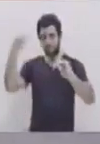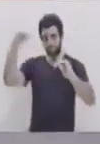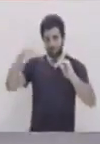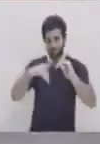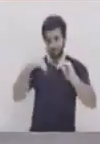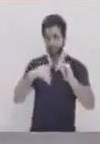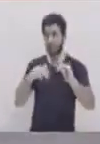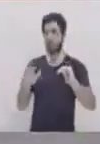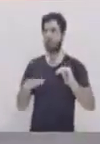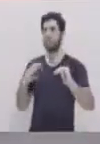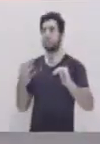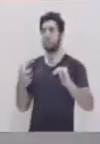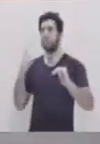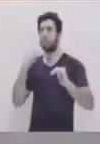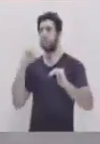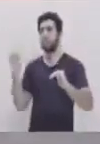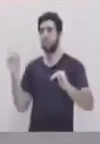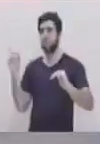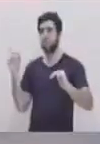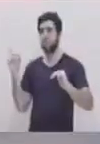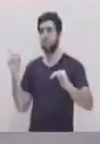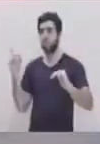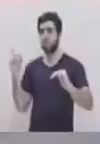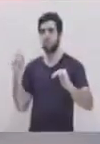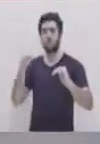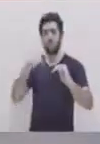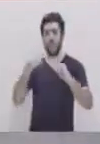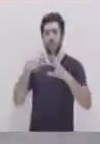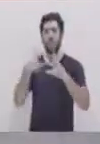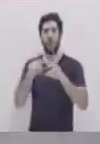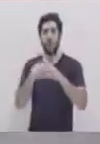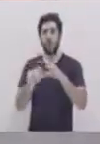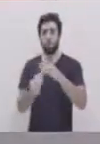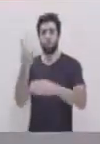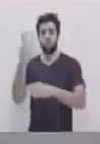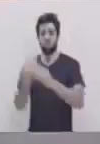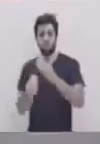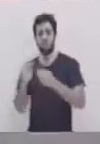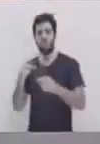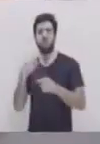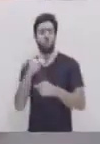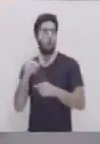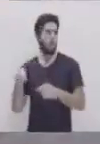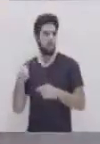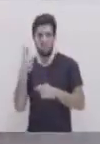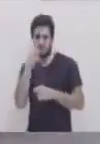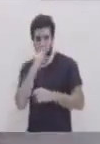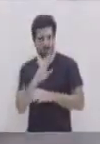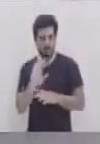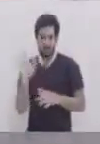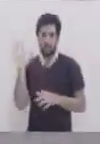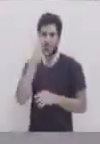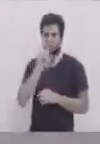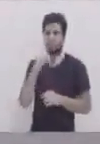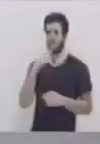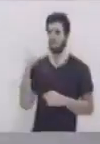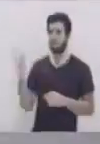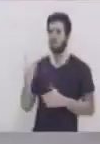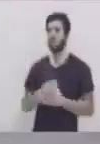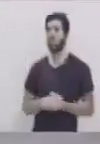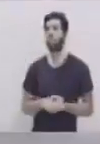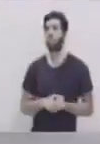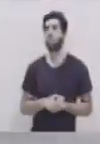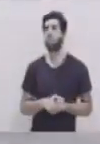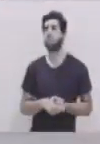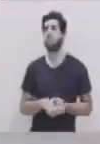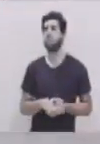está la válvula mitricusio, la cual tiene tres jugos de pitas. Bueno, ahora para explicar un poco